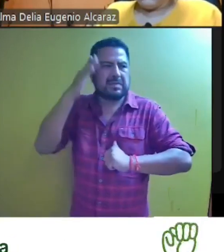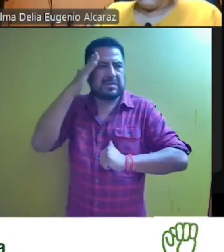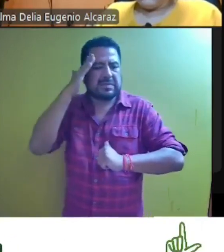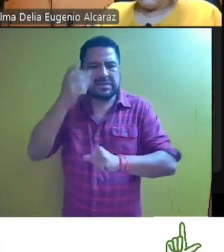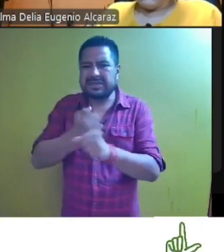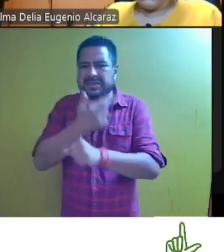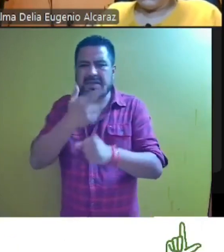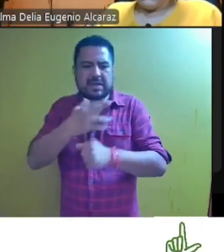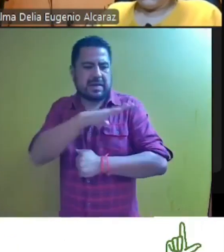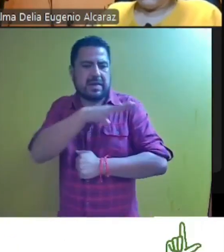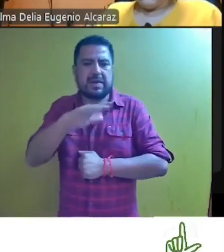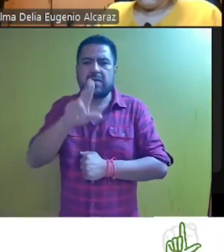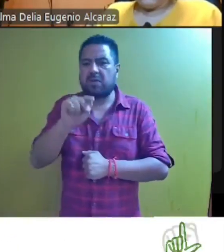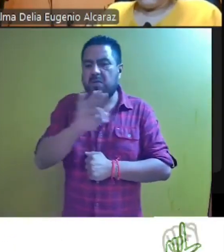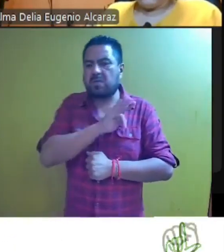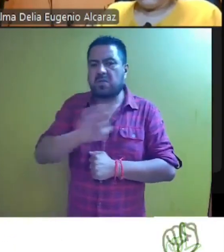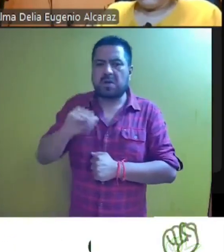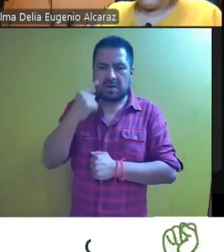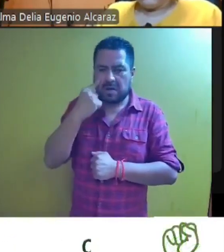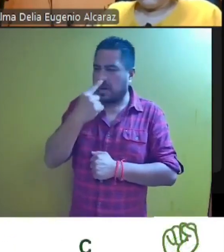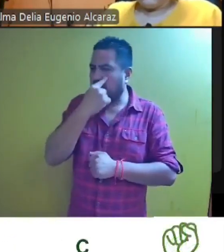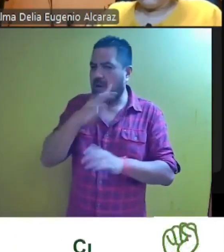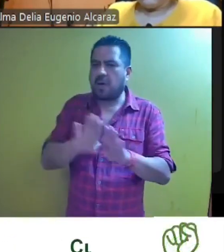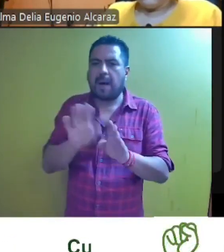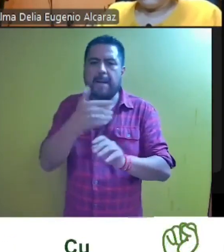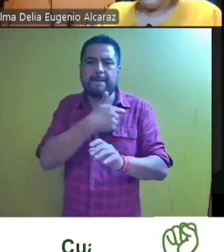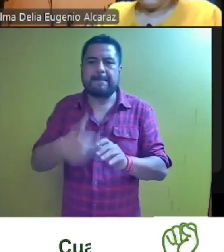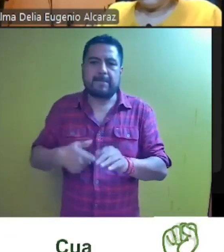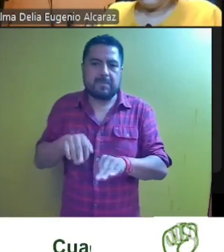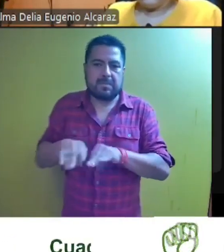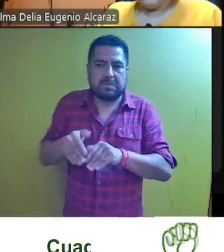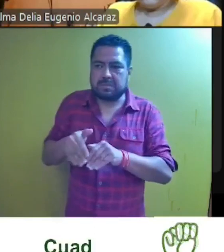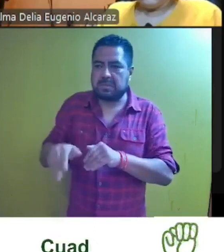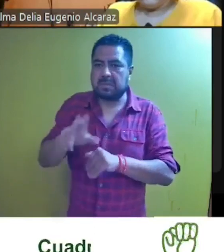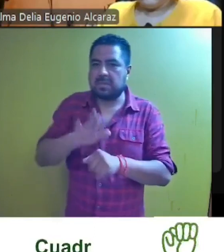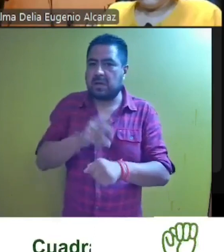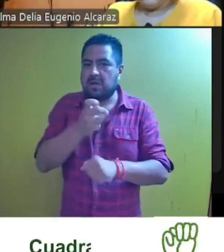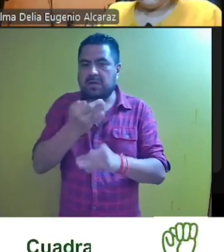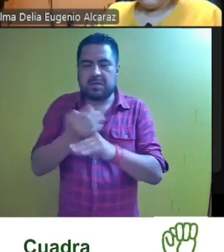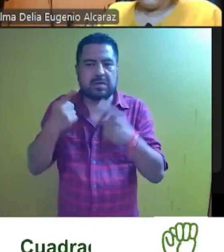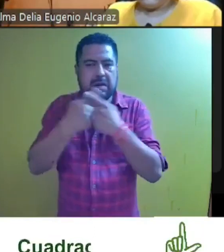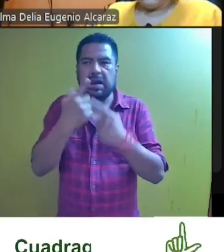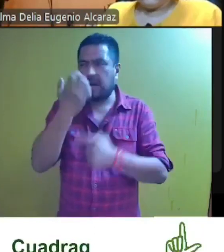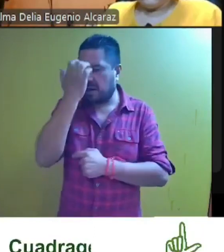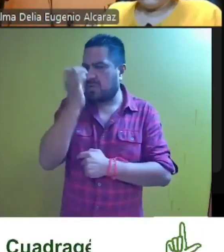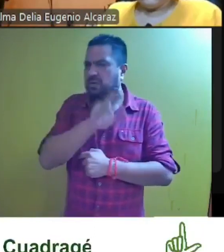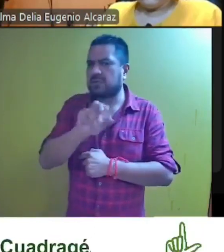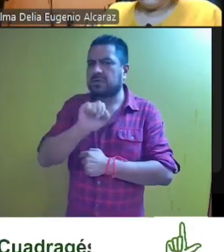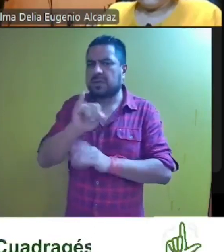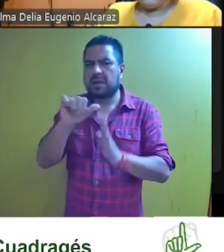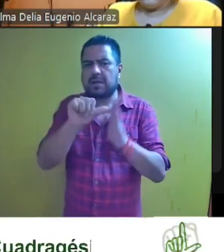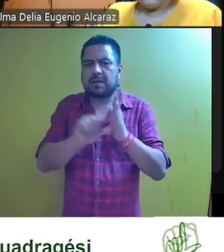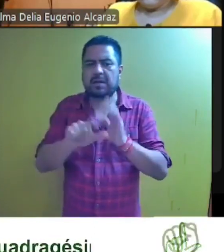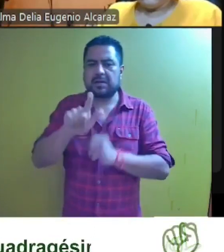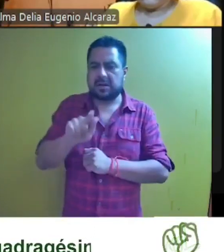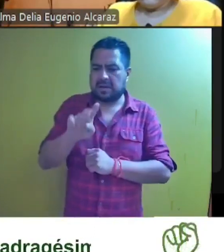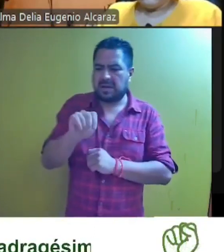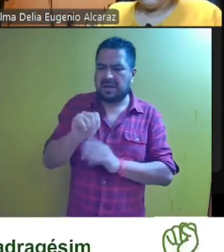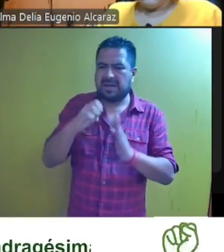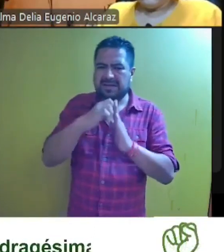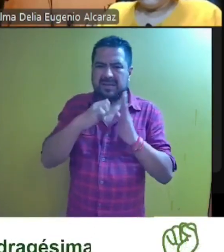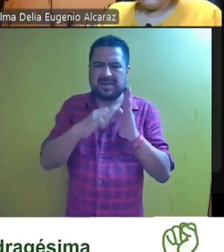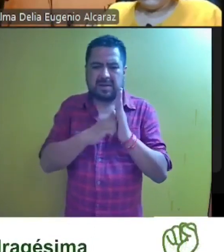secretario general no puede considerarse presidente en funciones por el contrario reconoce que de acuerdo al artículo 79 de los